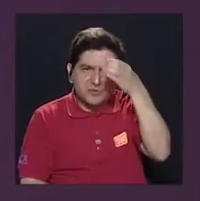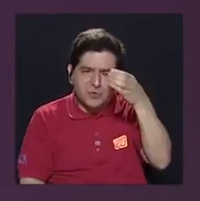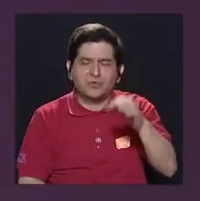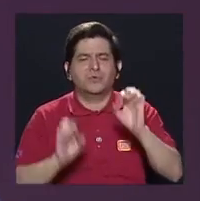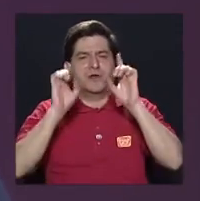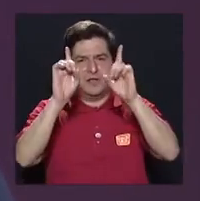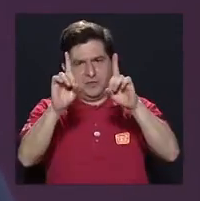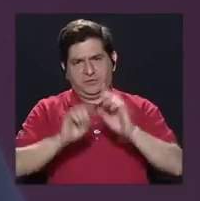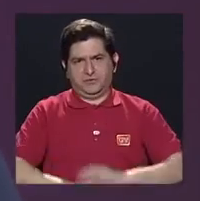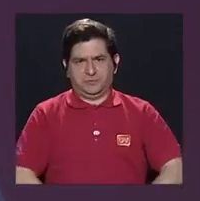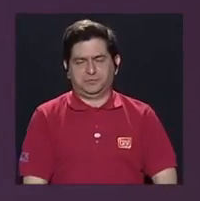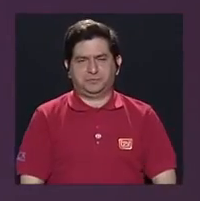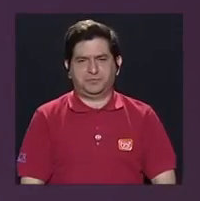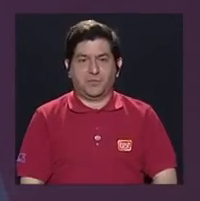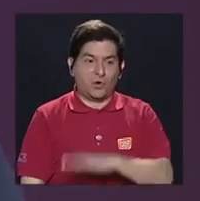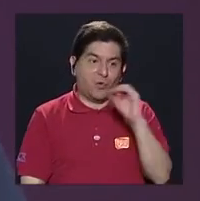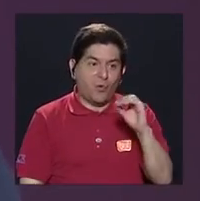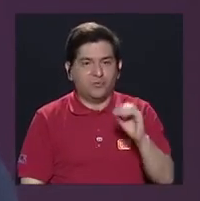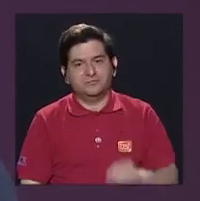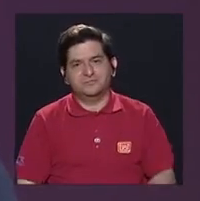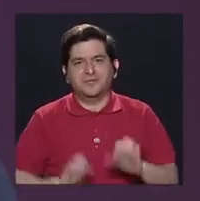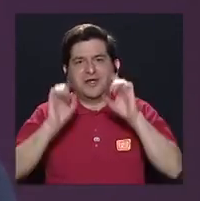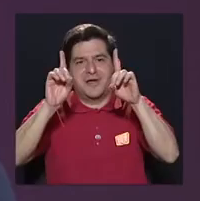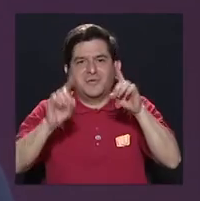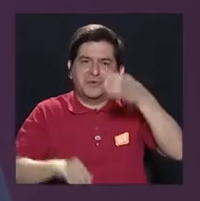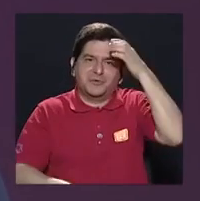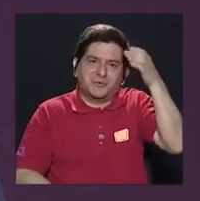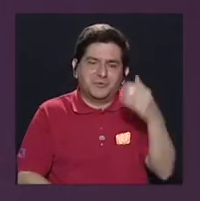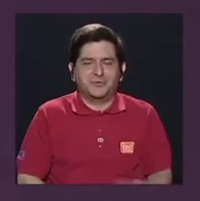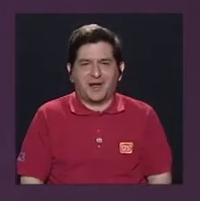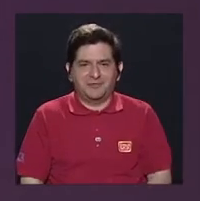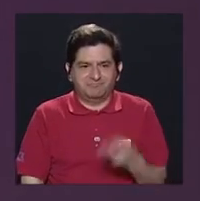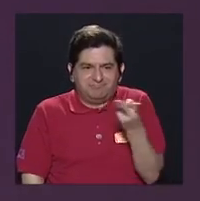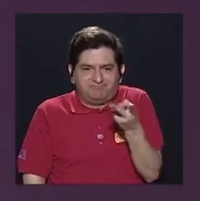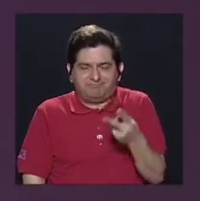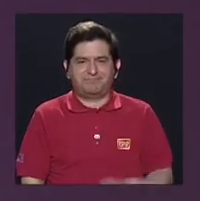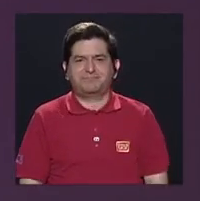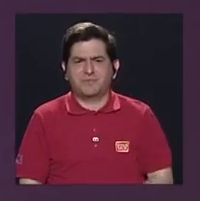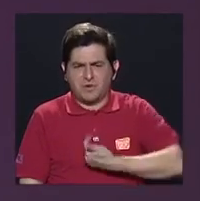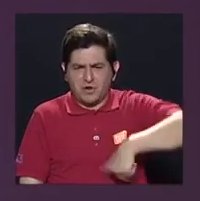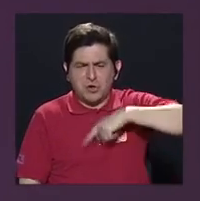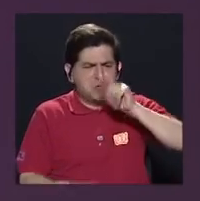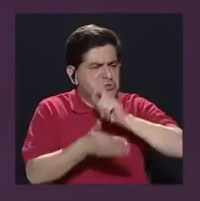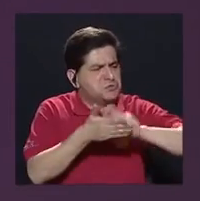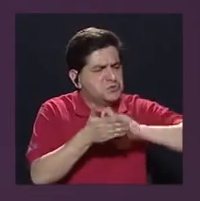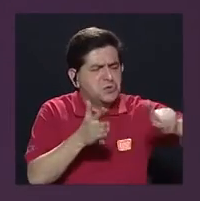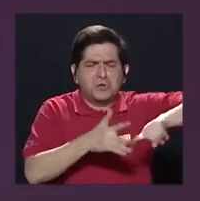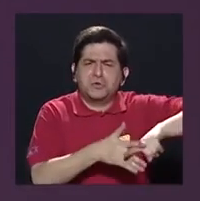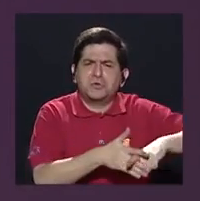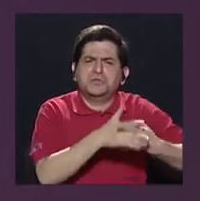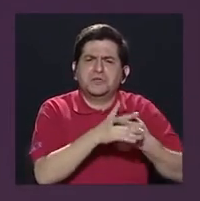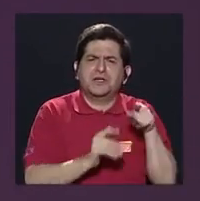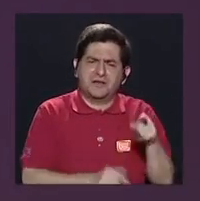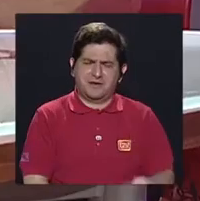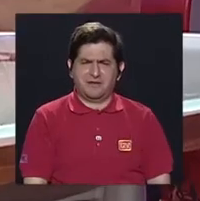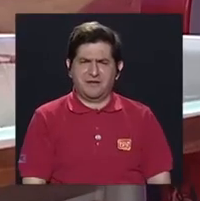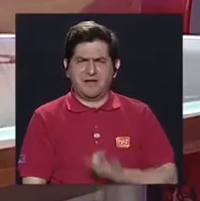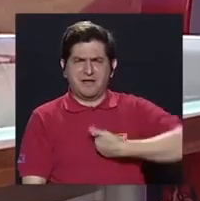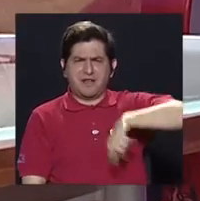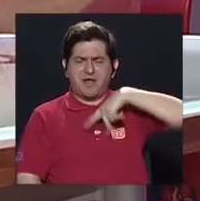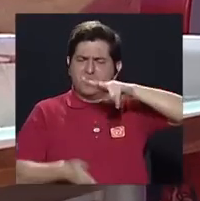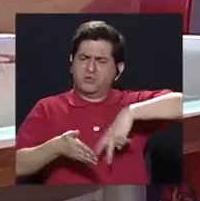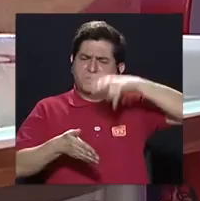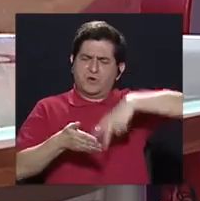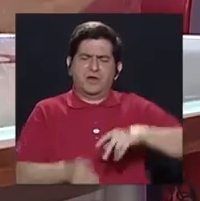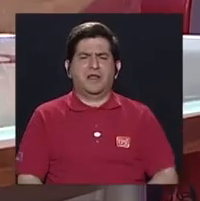educativo, ¿verdad? O educativo-cultural. Me acuerdo cuando estábamos en la escuela, desde el principio cuando estábamos en la escuela, siempre nos hacían